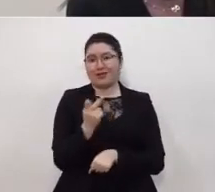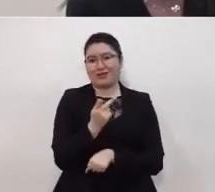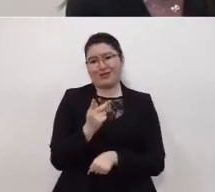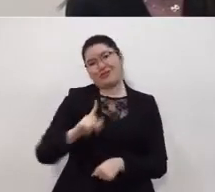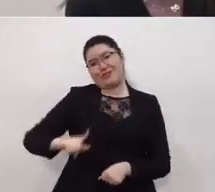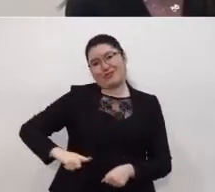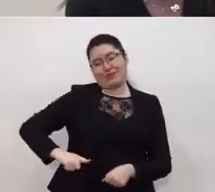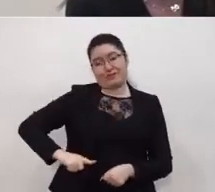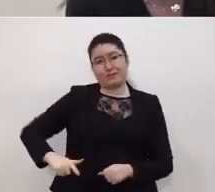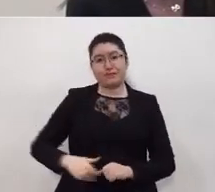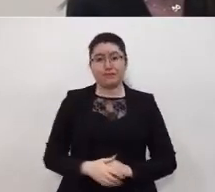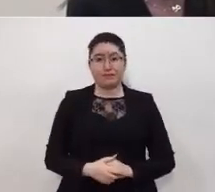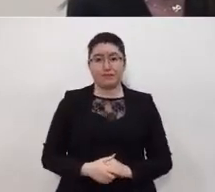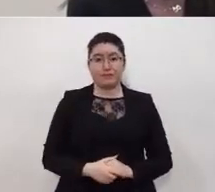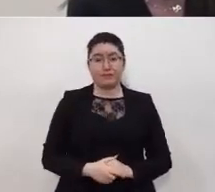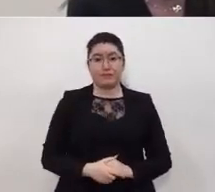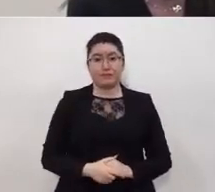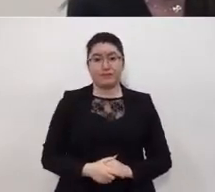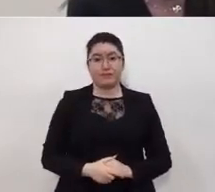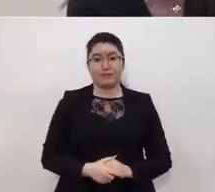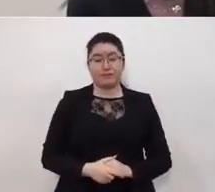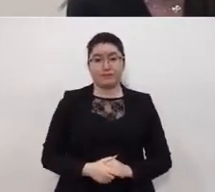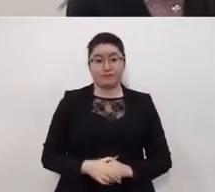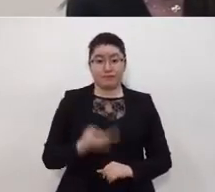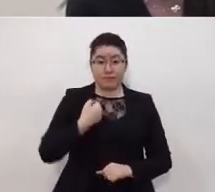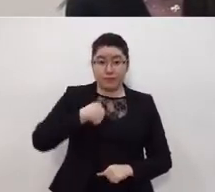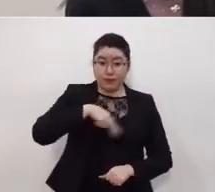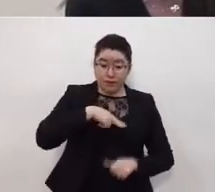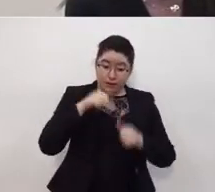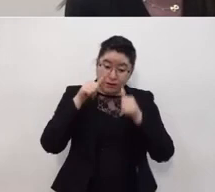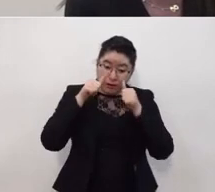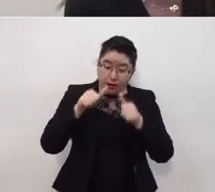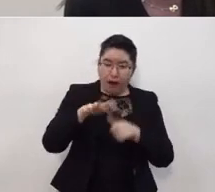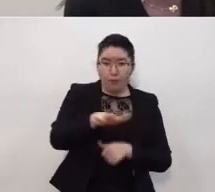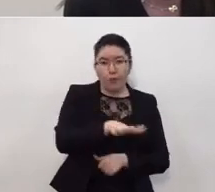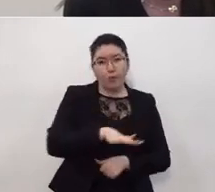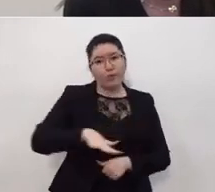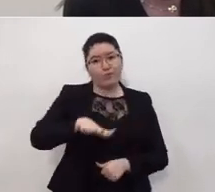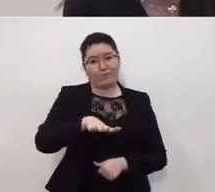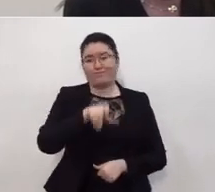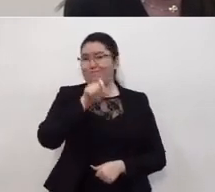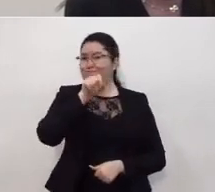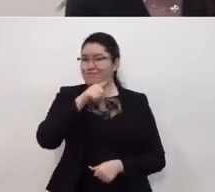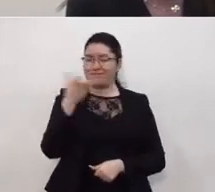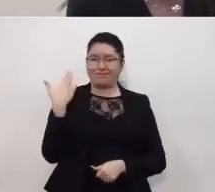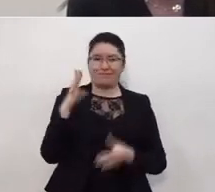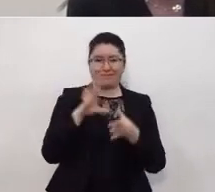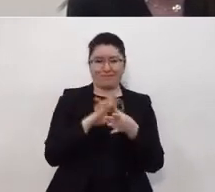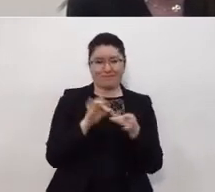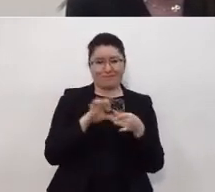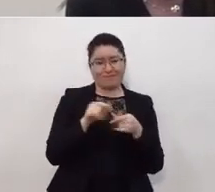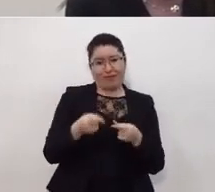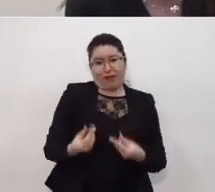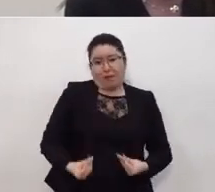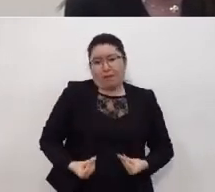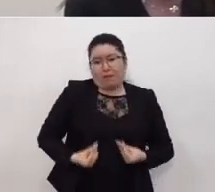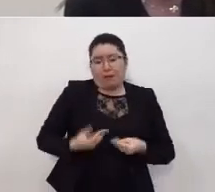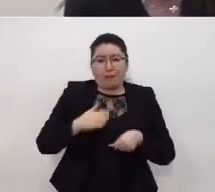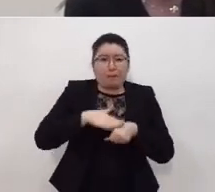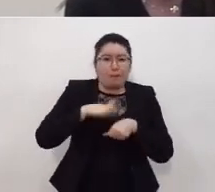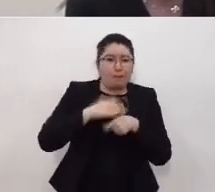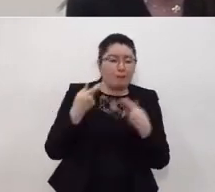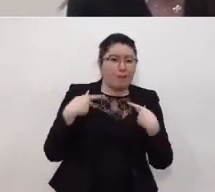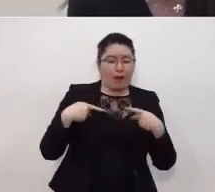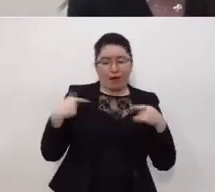mandatarios estatales. Habíamos tenido el ojo puesto en la zona metropolitana por la razón ya explicada al ser